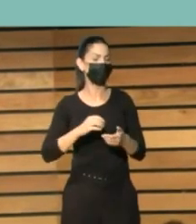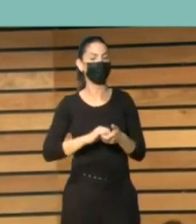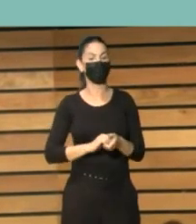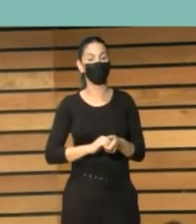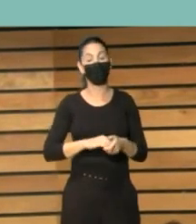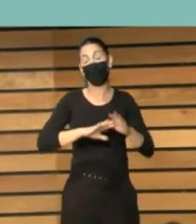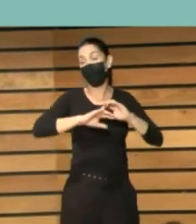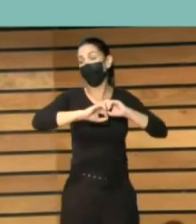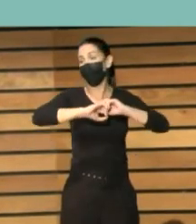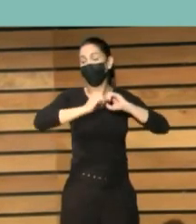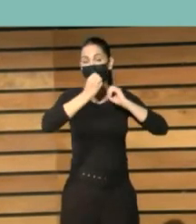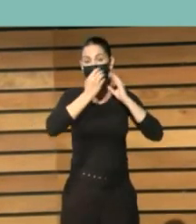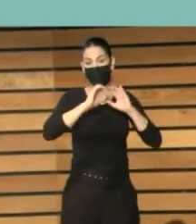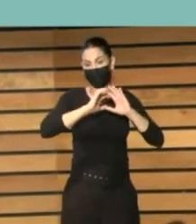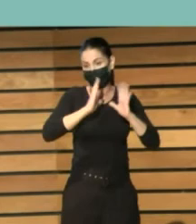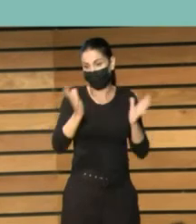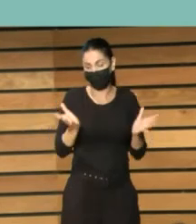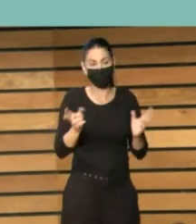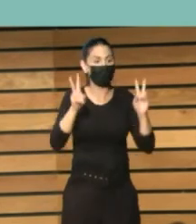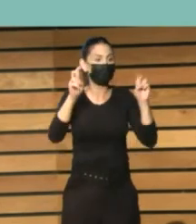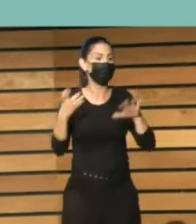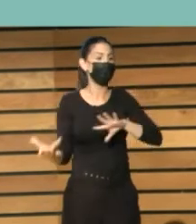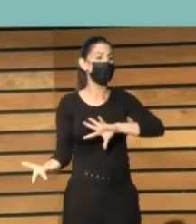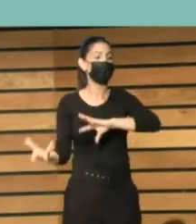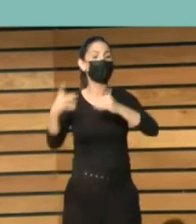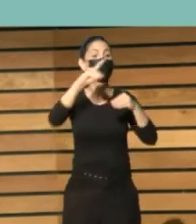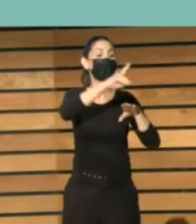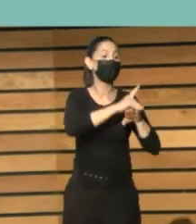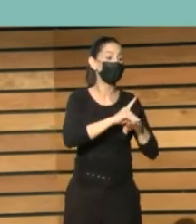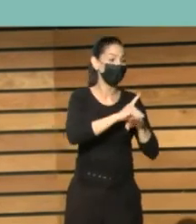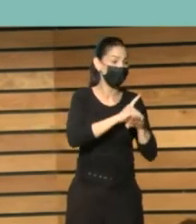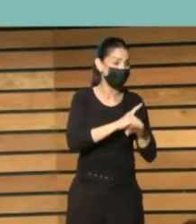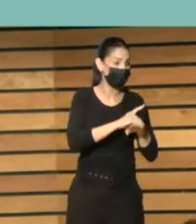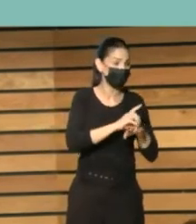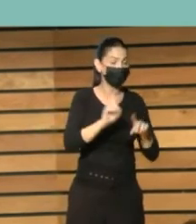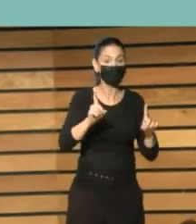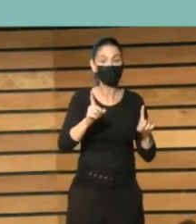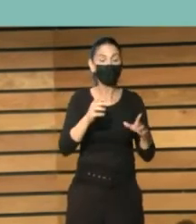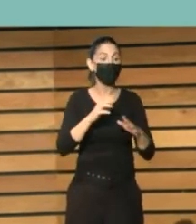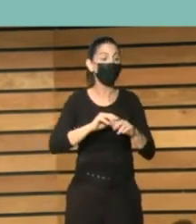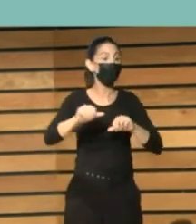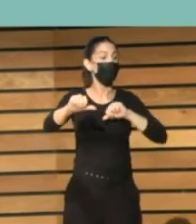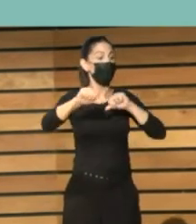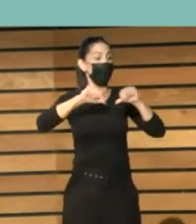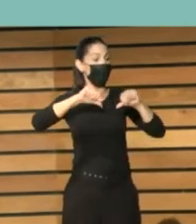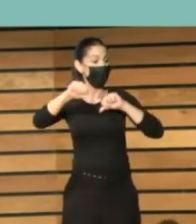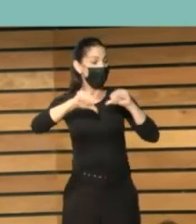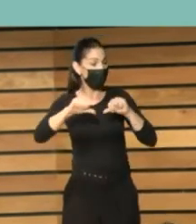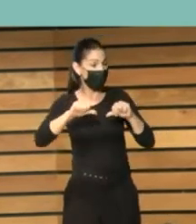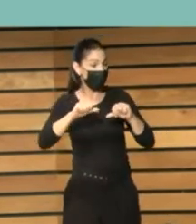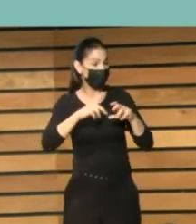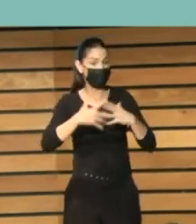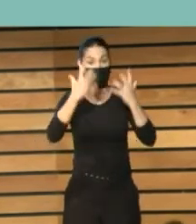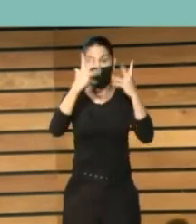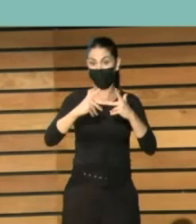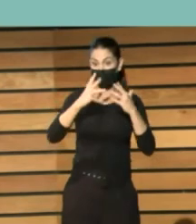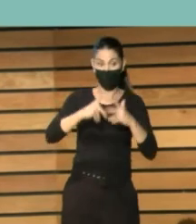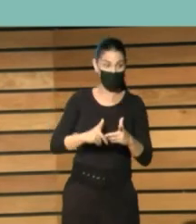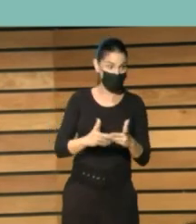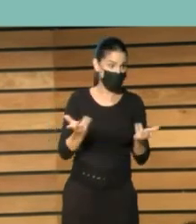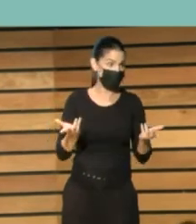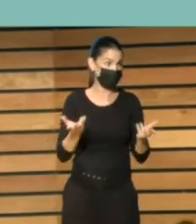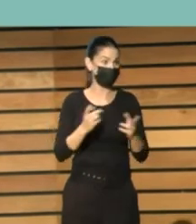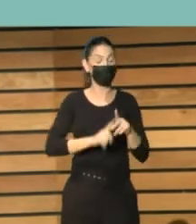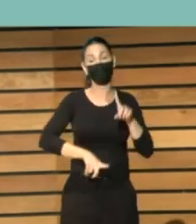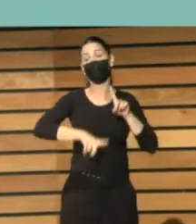En fin, que digitalizar pues no es física cuántica, pero requiere una serie de conocimientos y de formación. depende de qué